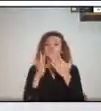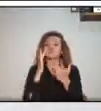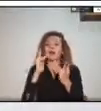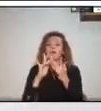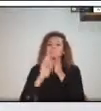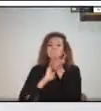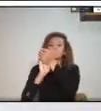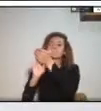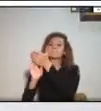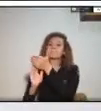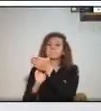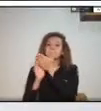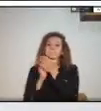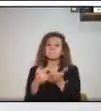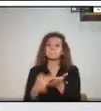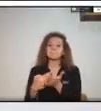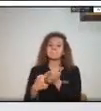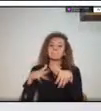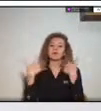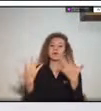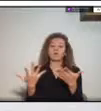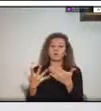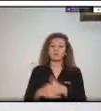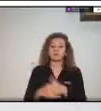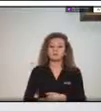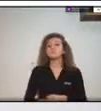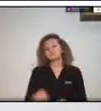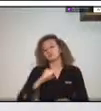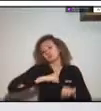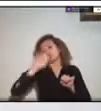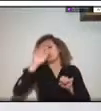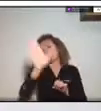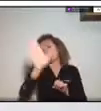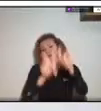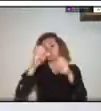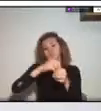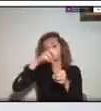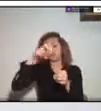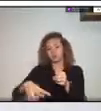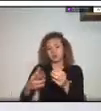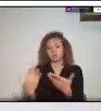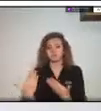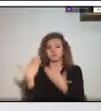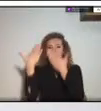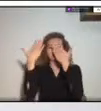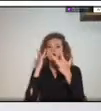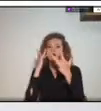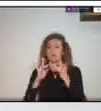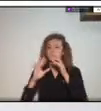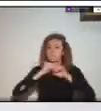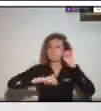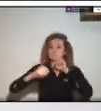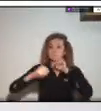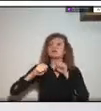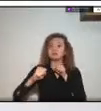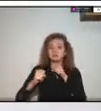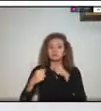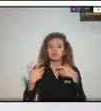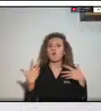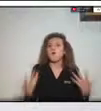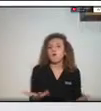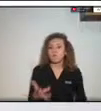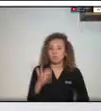lo cual son por supuesto objeto los seres los seres humanos los ciudadanos que son beneficiarios por los servicios de respuesta y dos